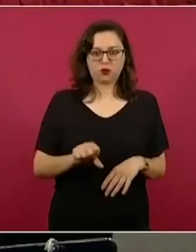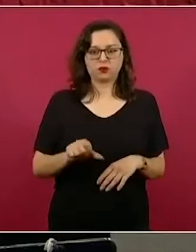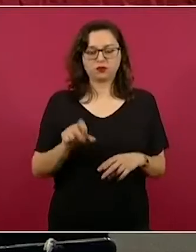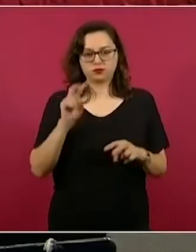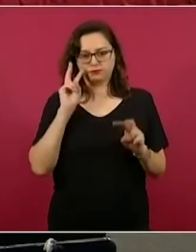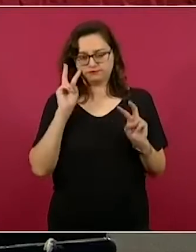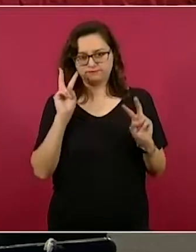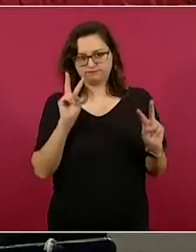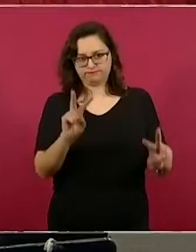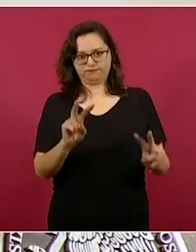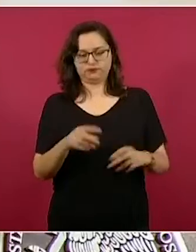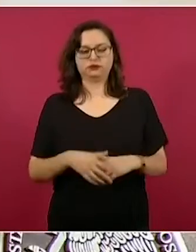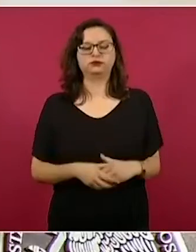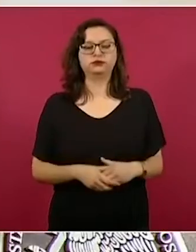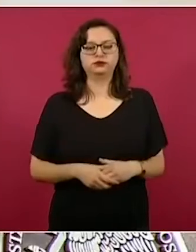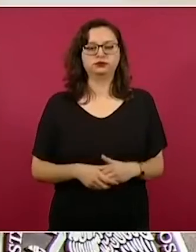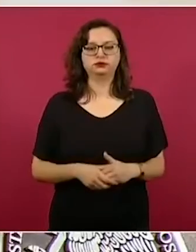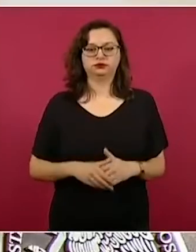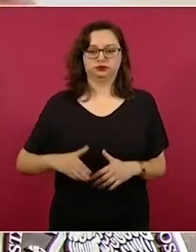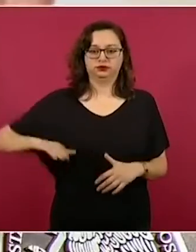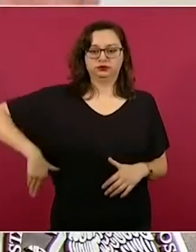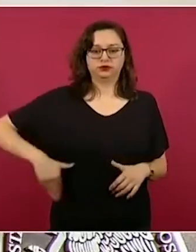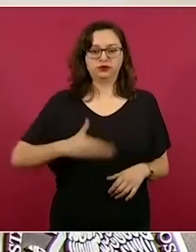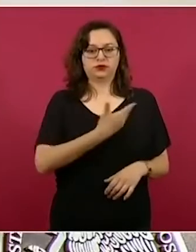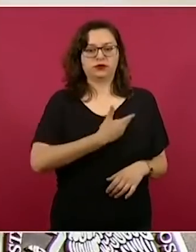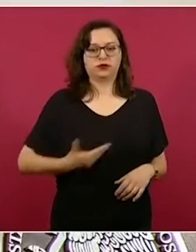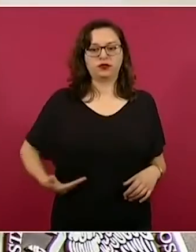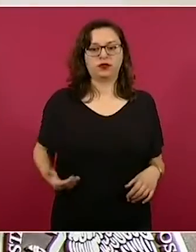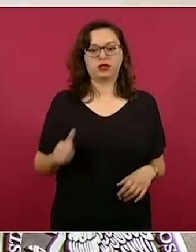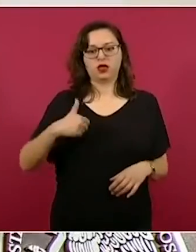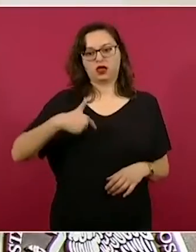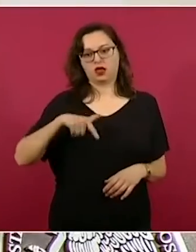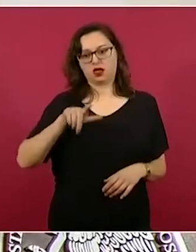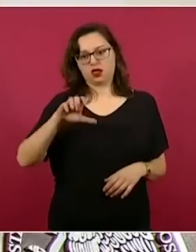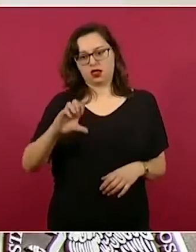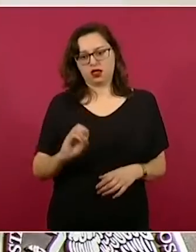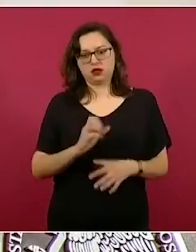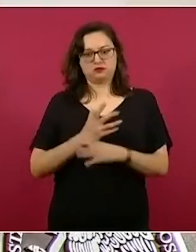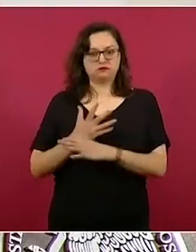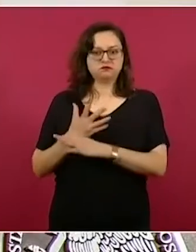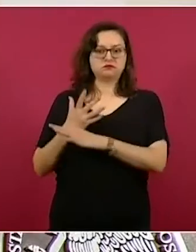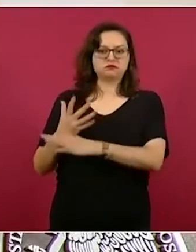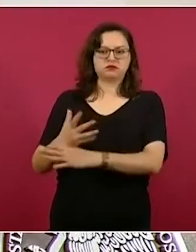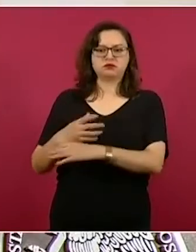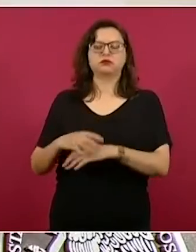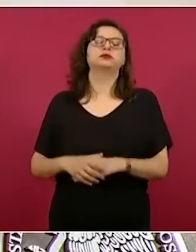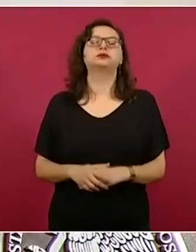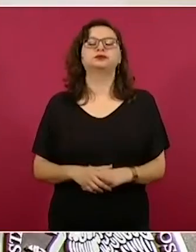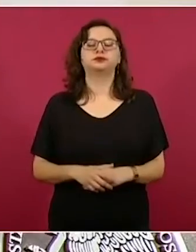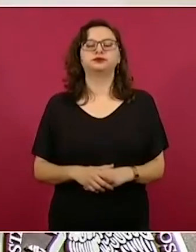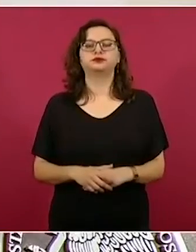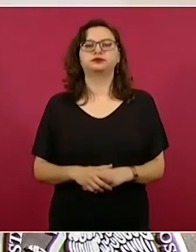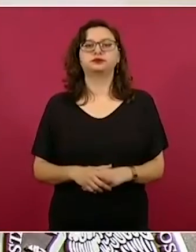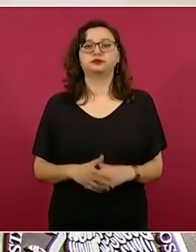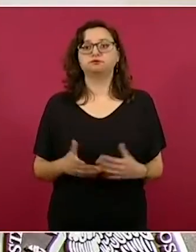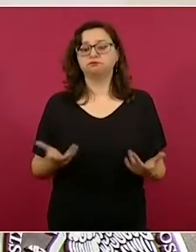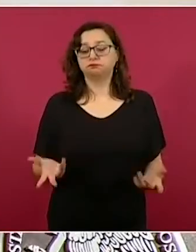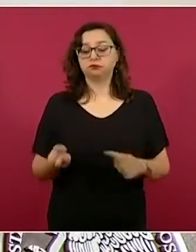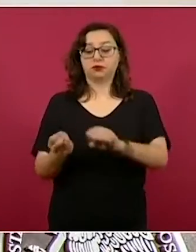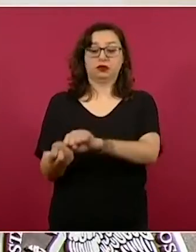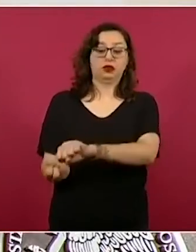falta de 33.020 trabajadores de la salud en hospitales y clínicas de 15 estados, entre especialistas,